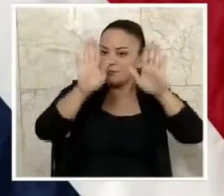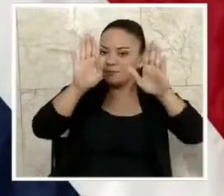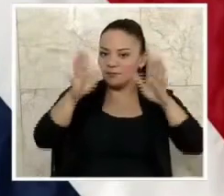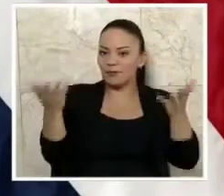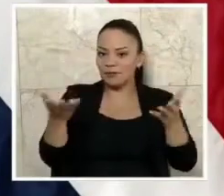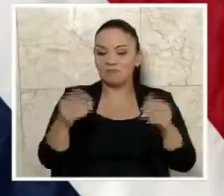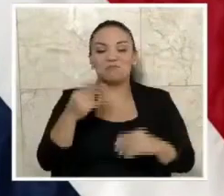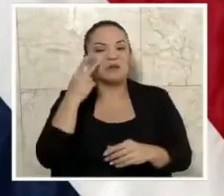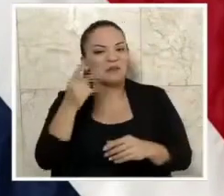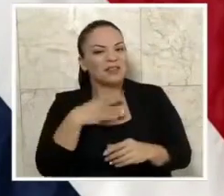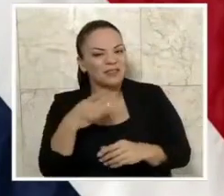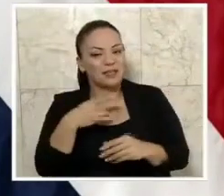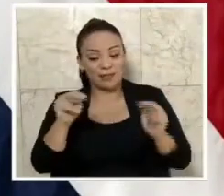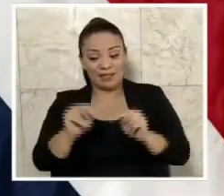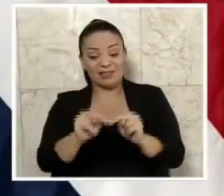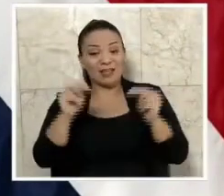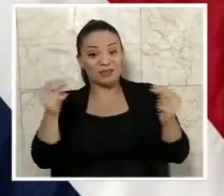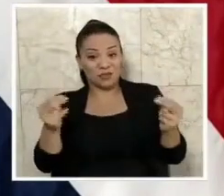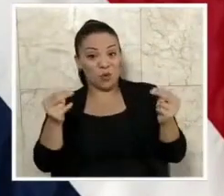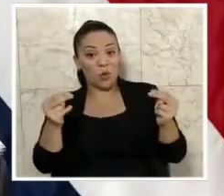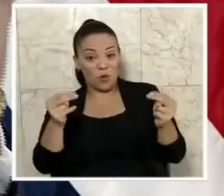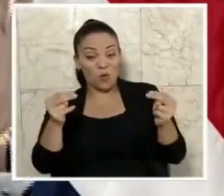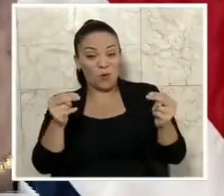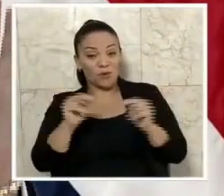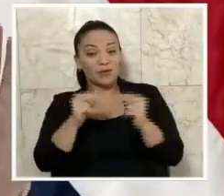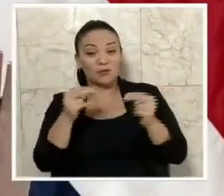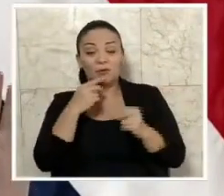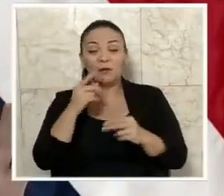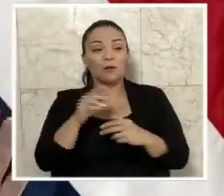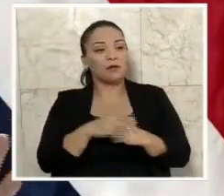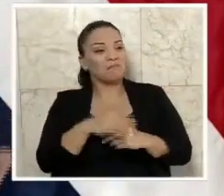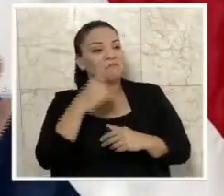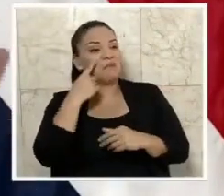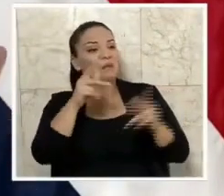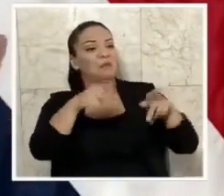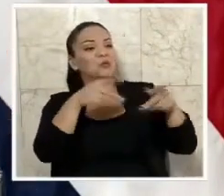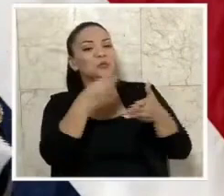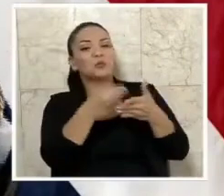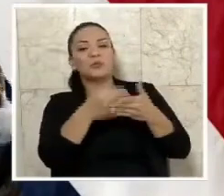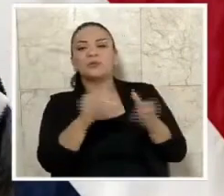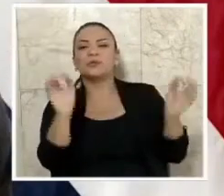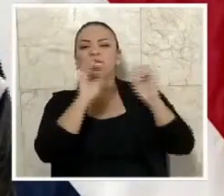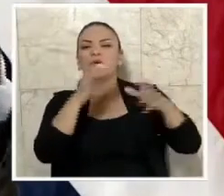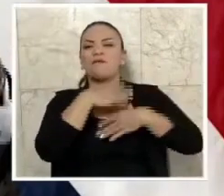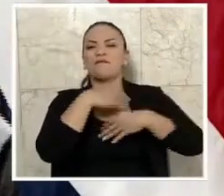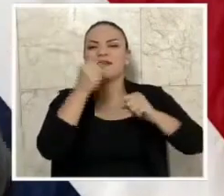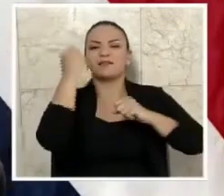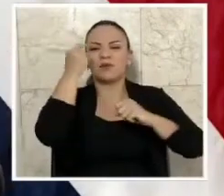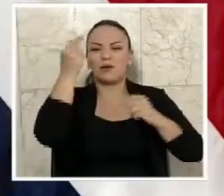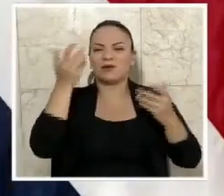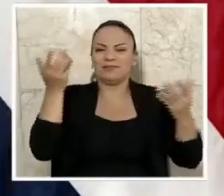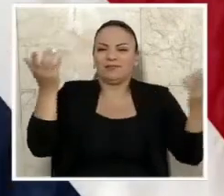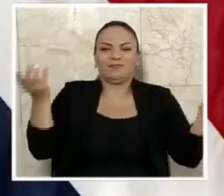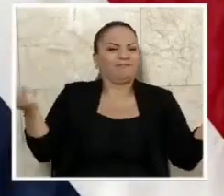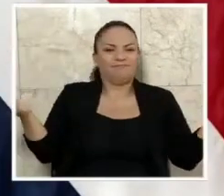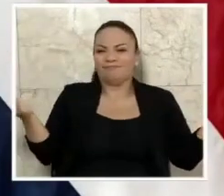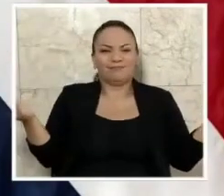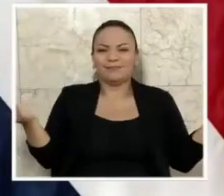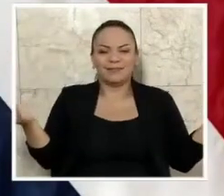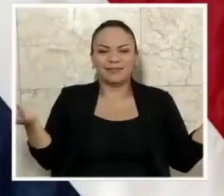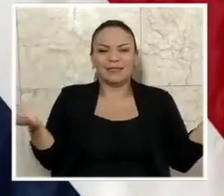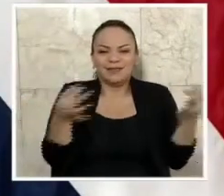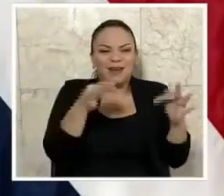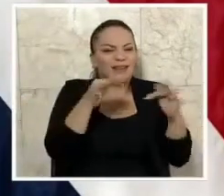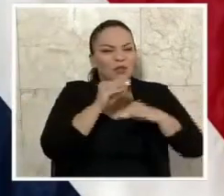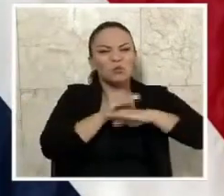nación, le dice a usted, ah, empezó a bajar la confianza del consumidor, tratando de crear, en lugar de decir